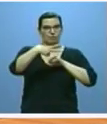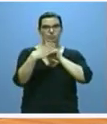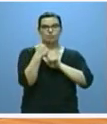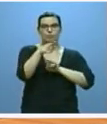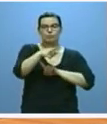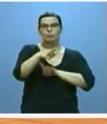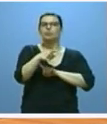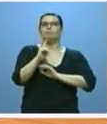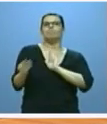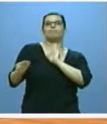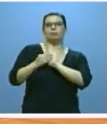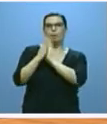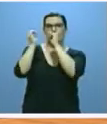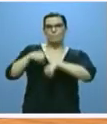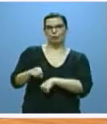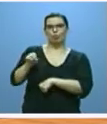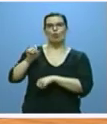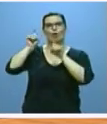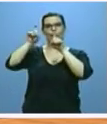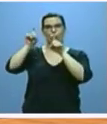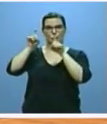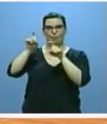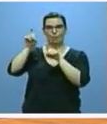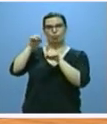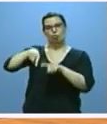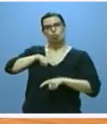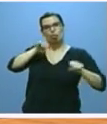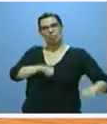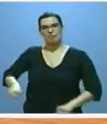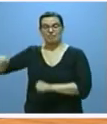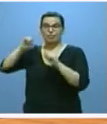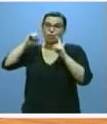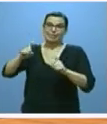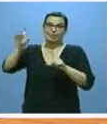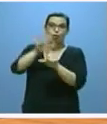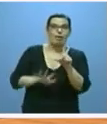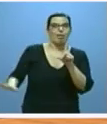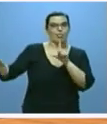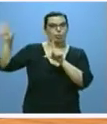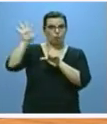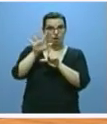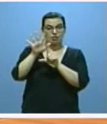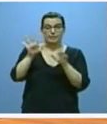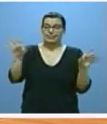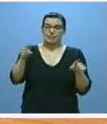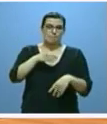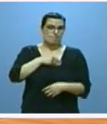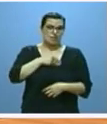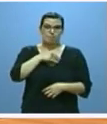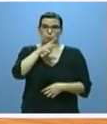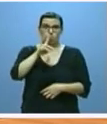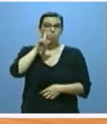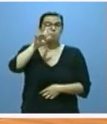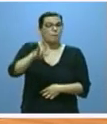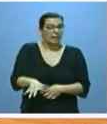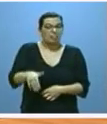necesario pacto educativo que defendemos y que se está intentando en el ámbito nacional pero del que desgraciadamente no se atisba de